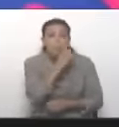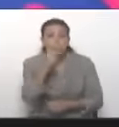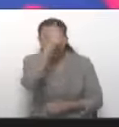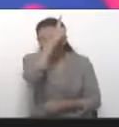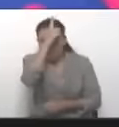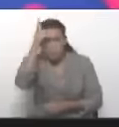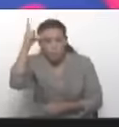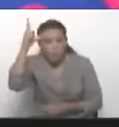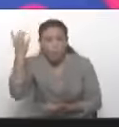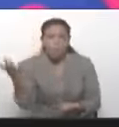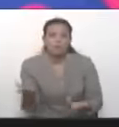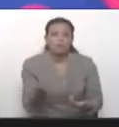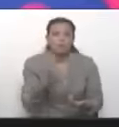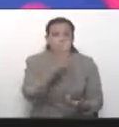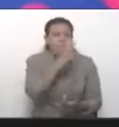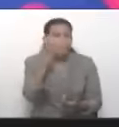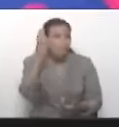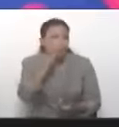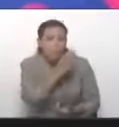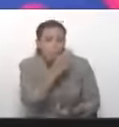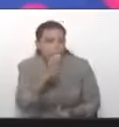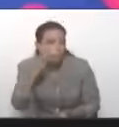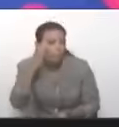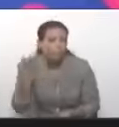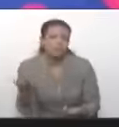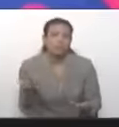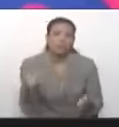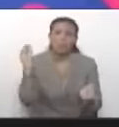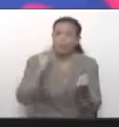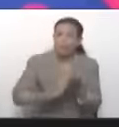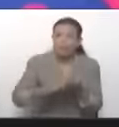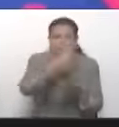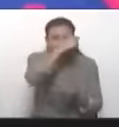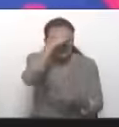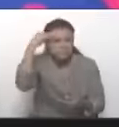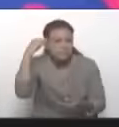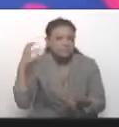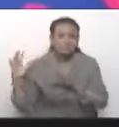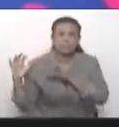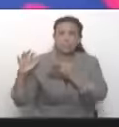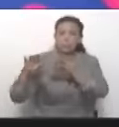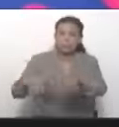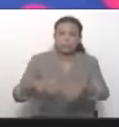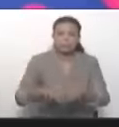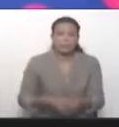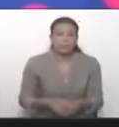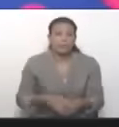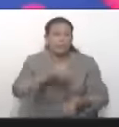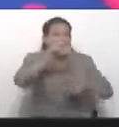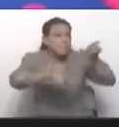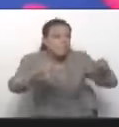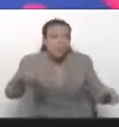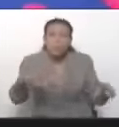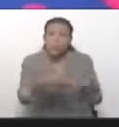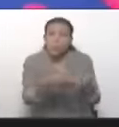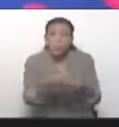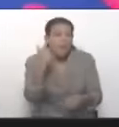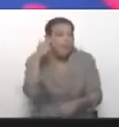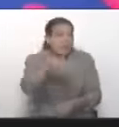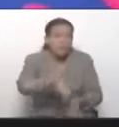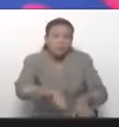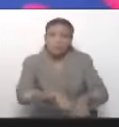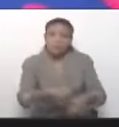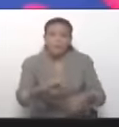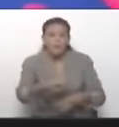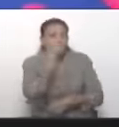Ya basta de los Ramos Aluc. Ya basta de los Capriles. Ya basta de las Machados. Ya basta de todos ellos. Ellos son los que han